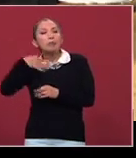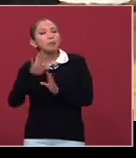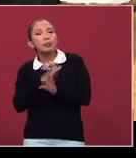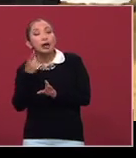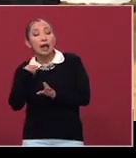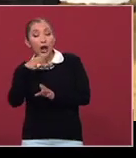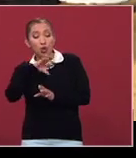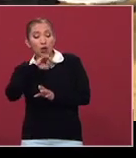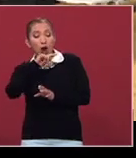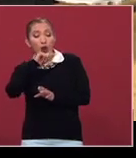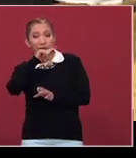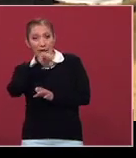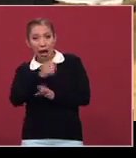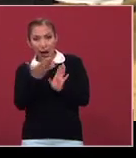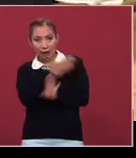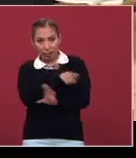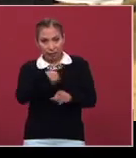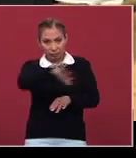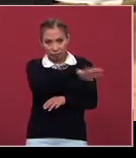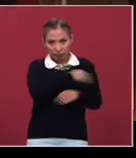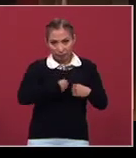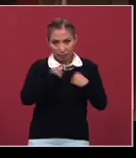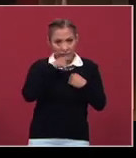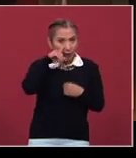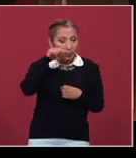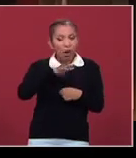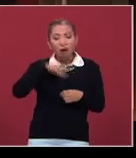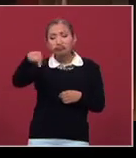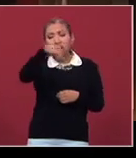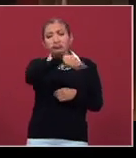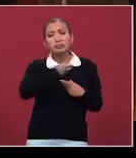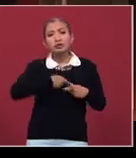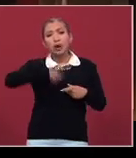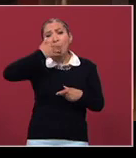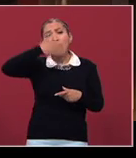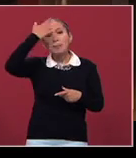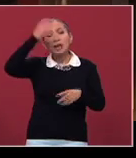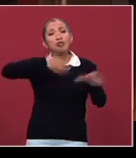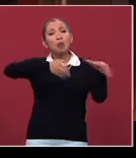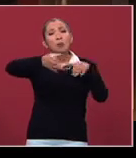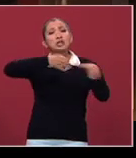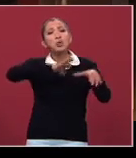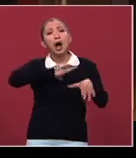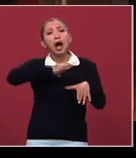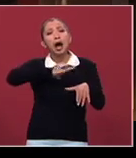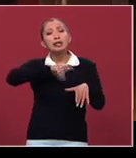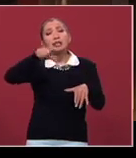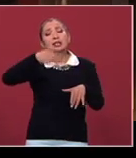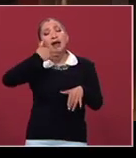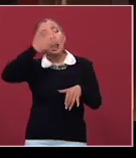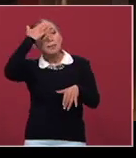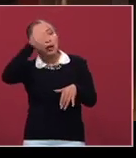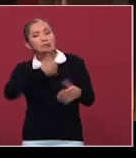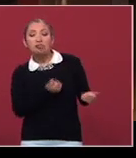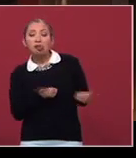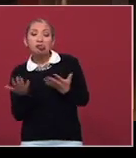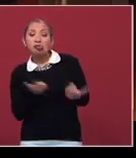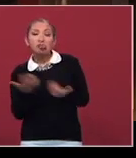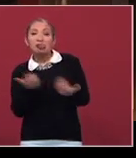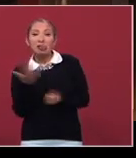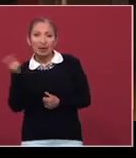porque Coautla, es la zona donde se movía Emiliano Zapata, había mucho árabe que se dedicaba al comercio y los árabes traficaban